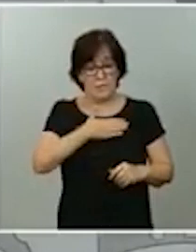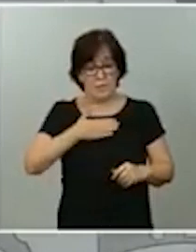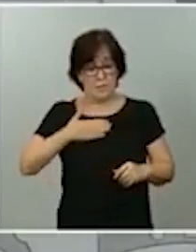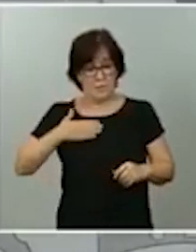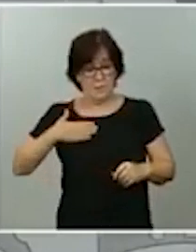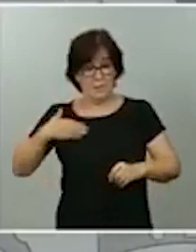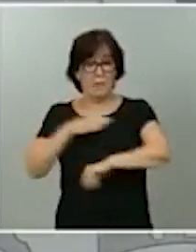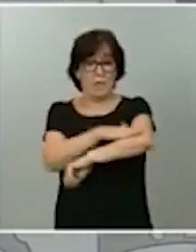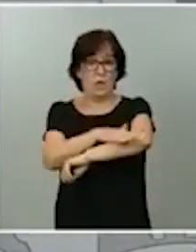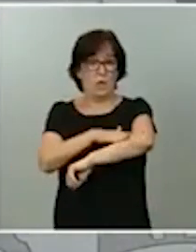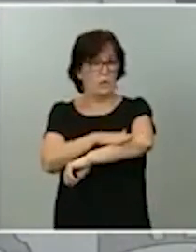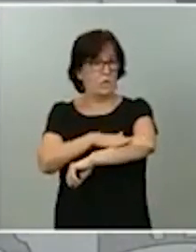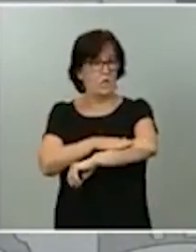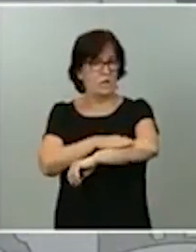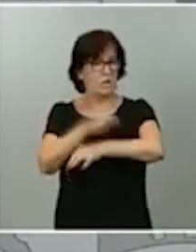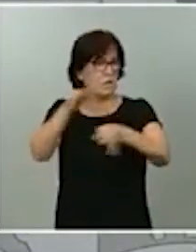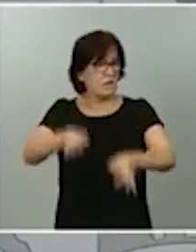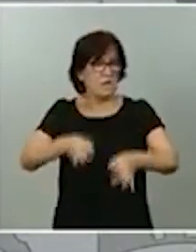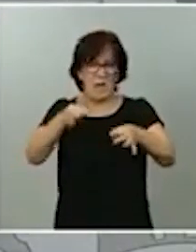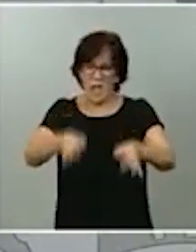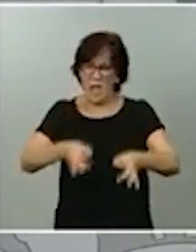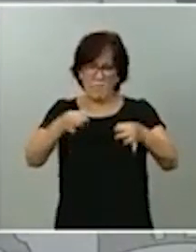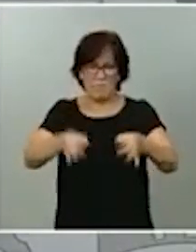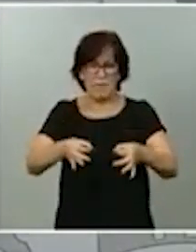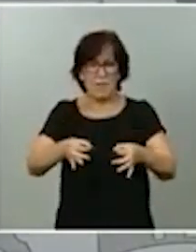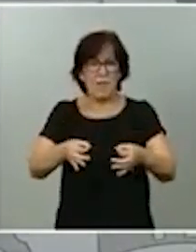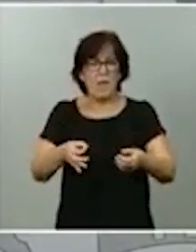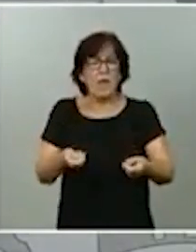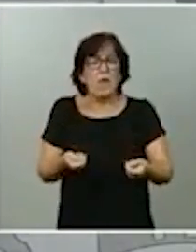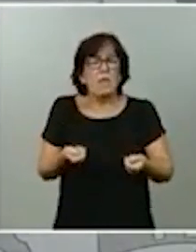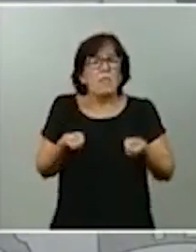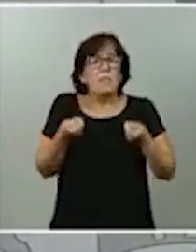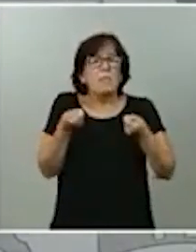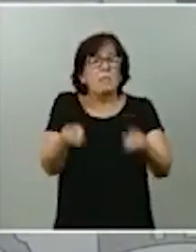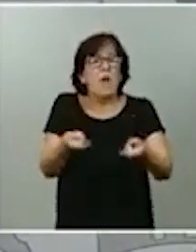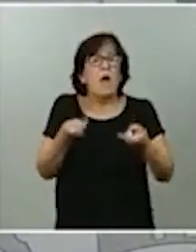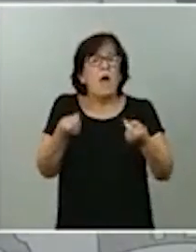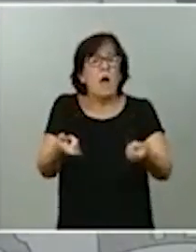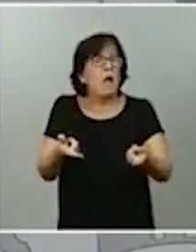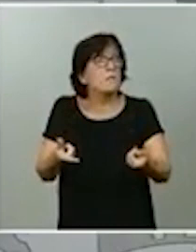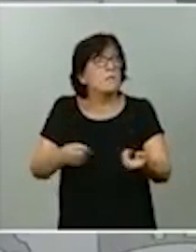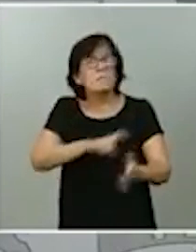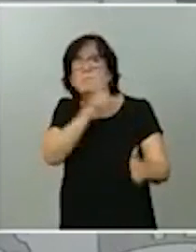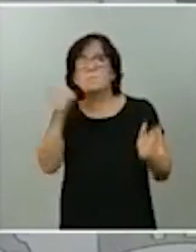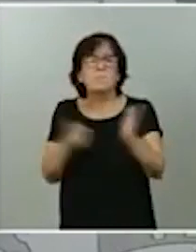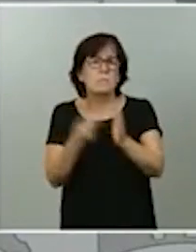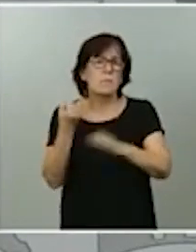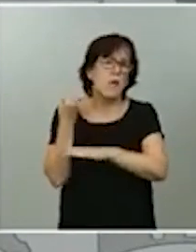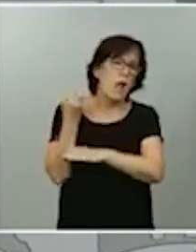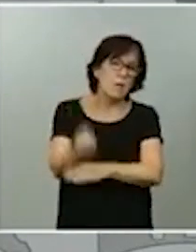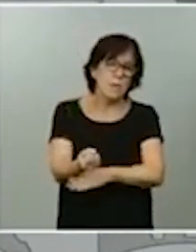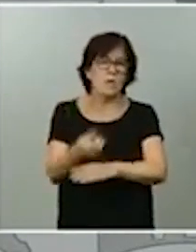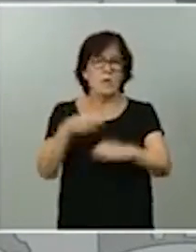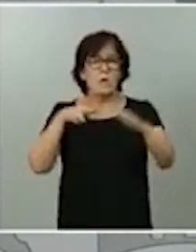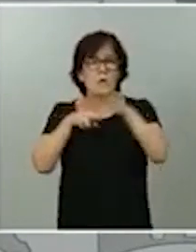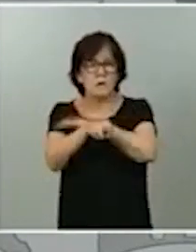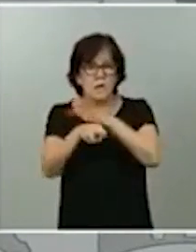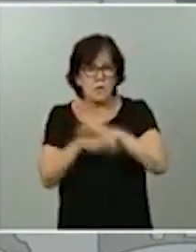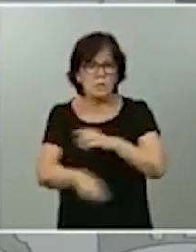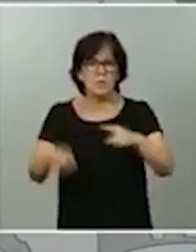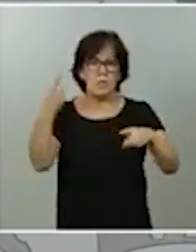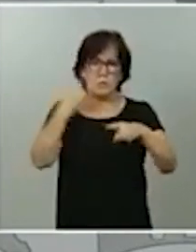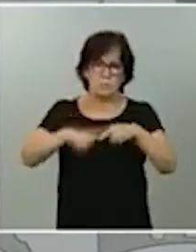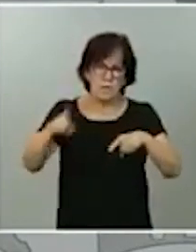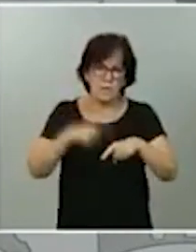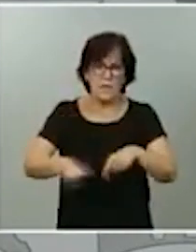como siempre, es proporcionar todo el apoyo, todo el apoyo de los medios materiales, digitales, jurídicos,